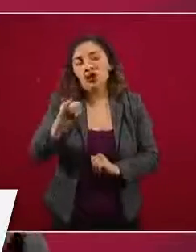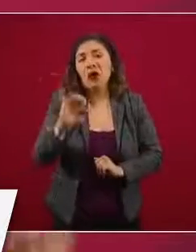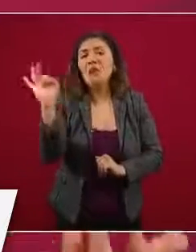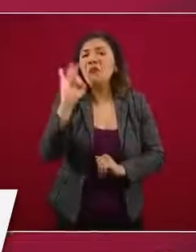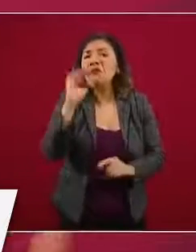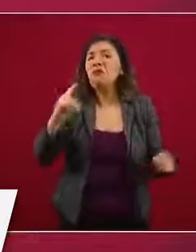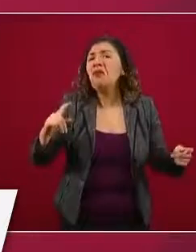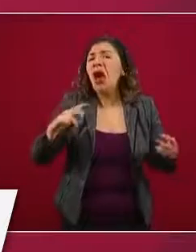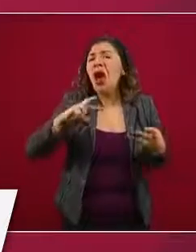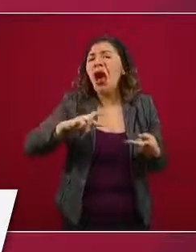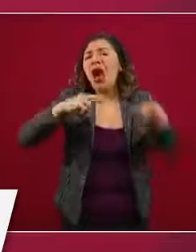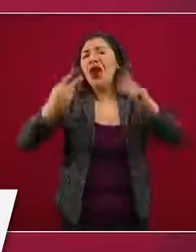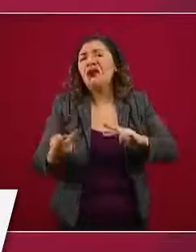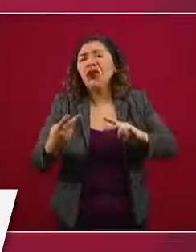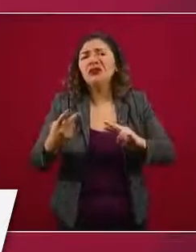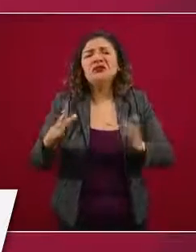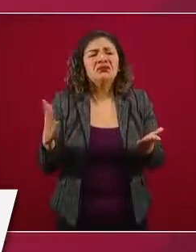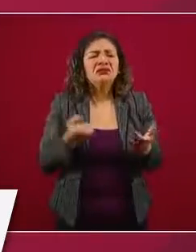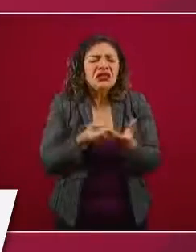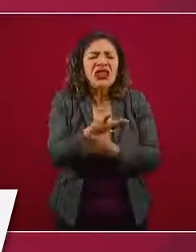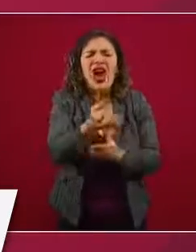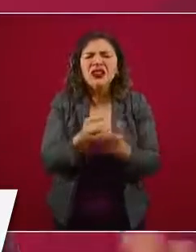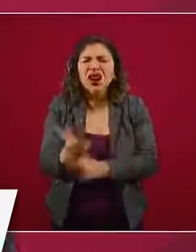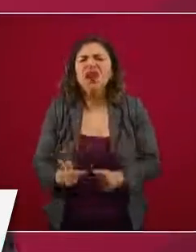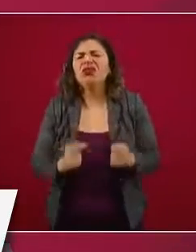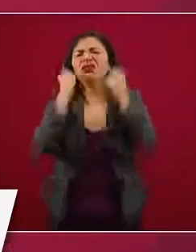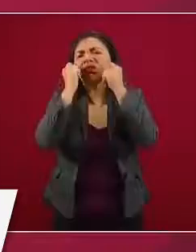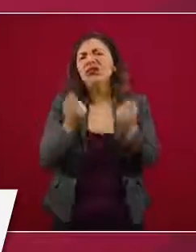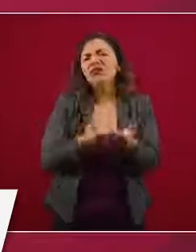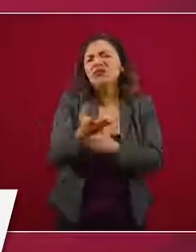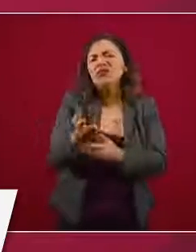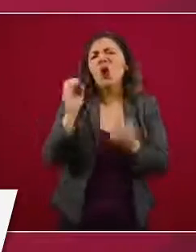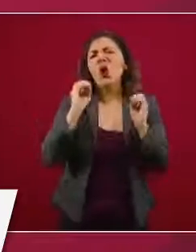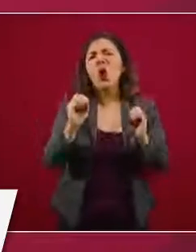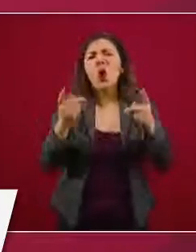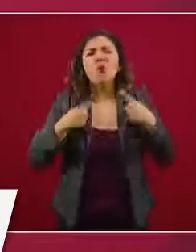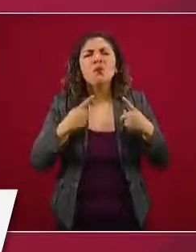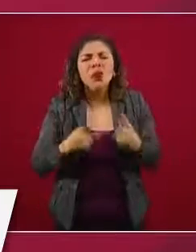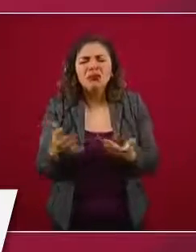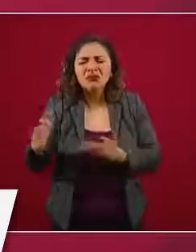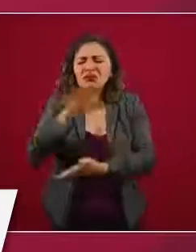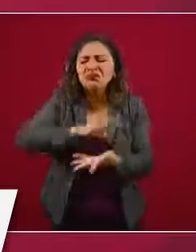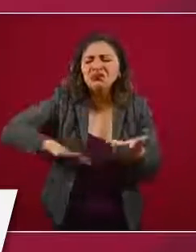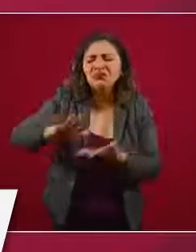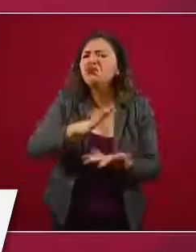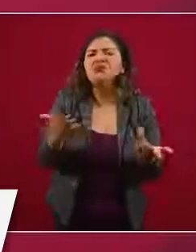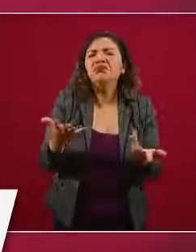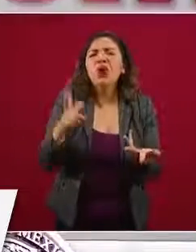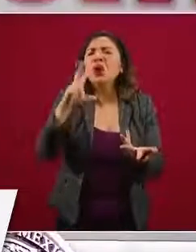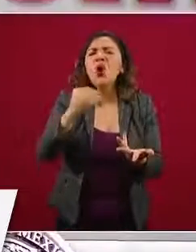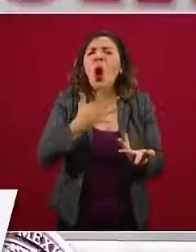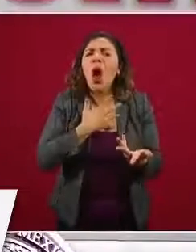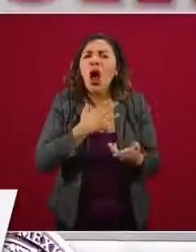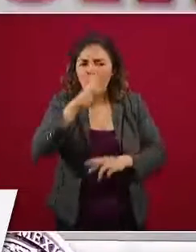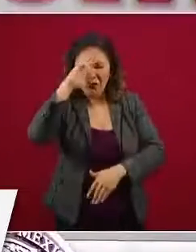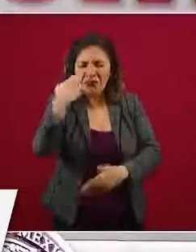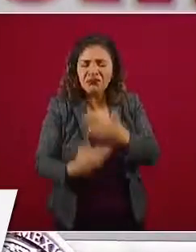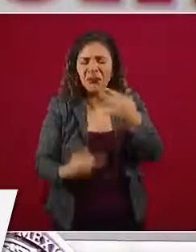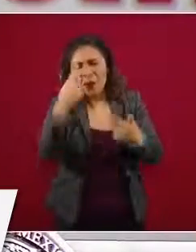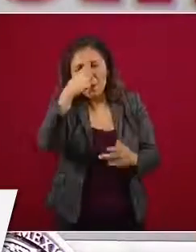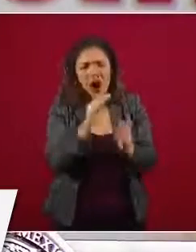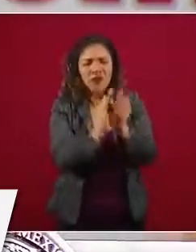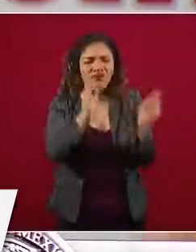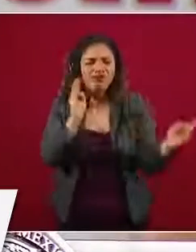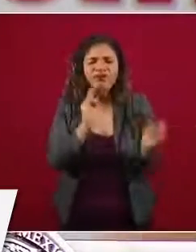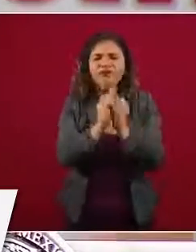se hace un desconfinamiento demasiado acelerado o el conjunto de la sociedad no mantiene las medidas de precaución,